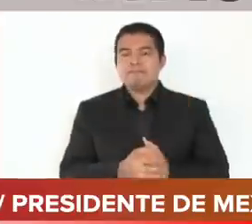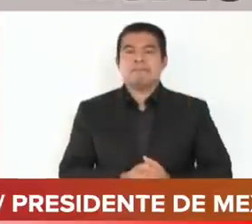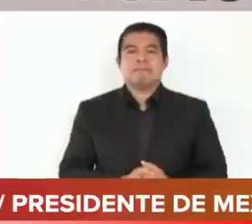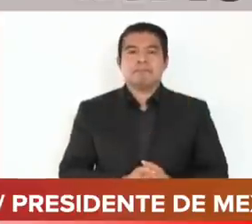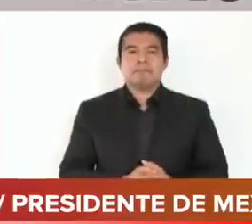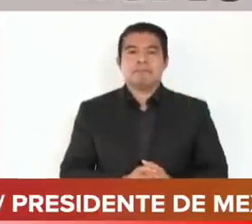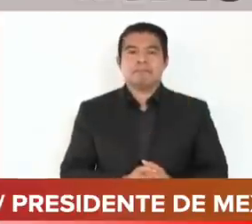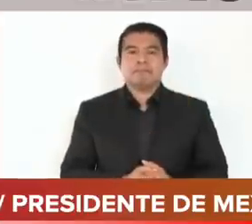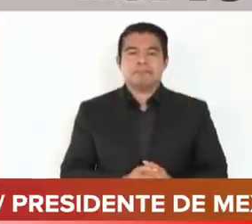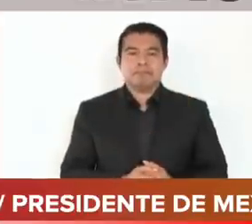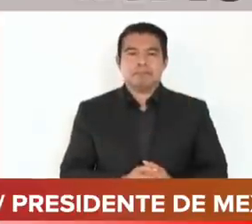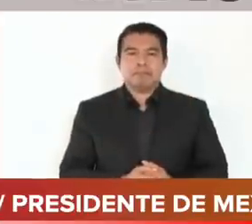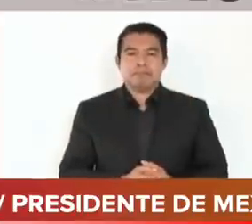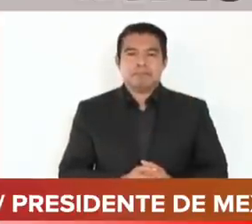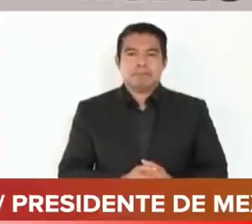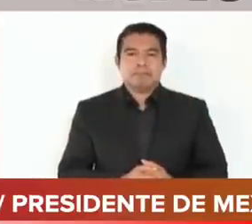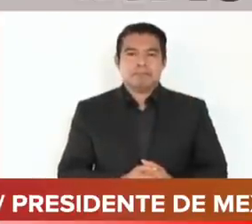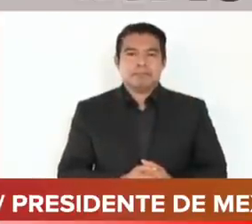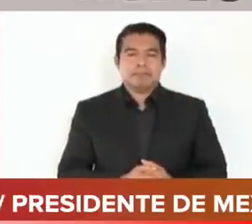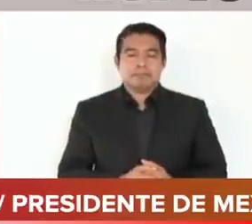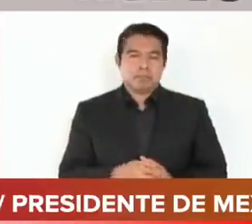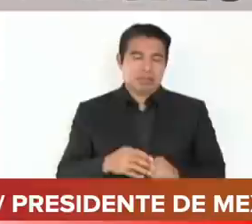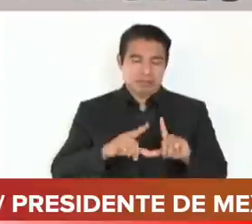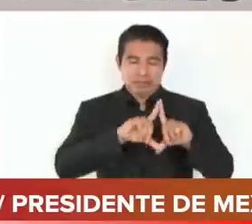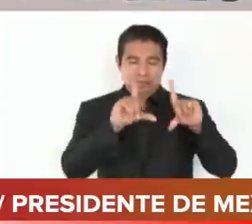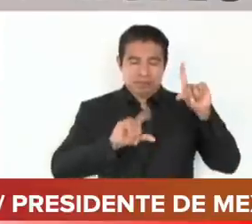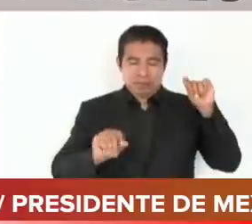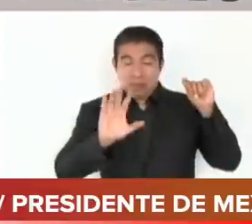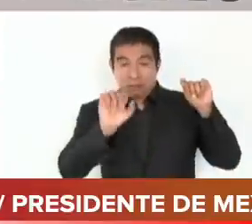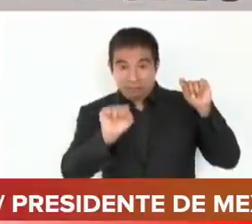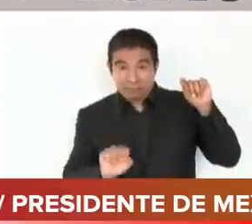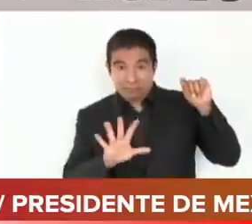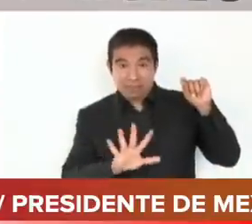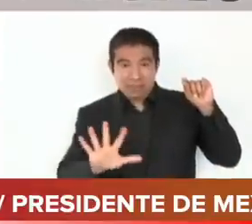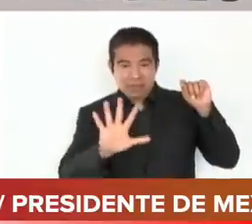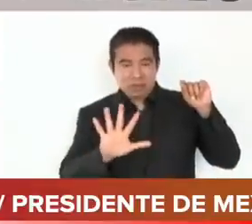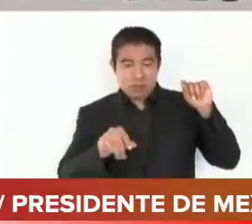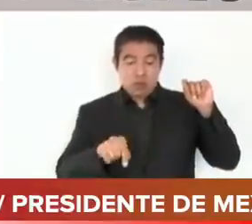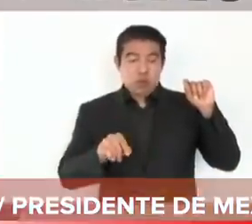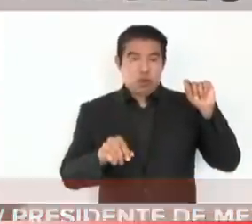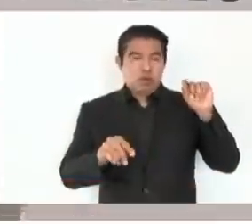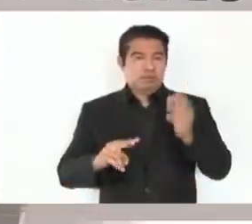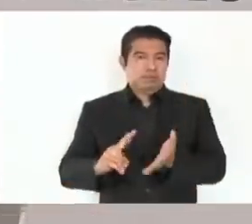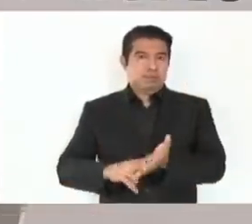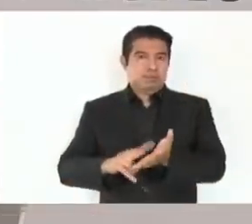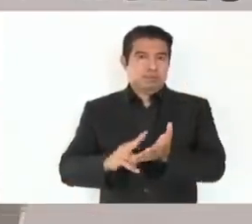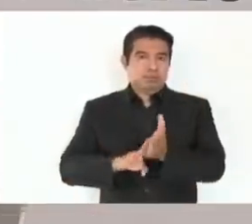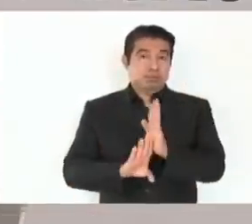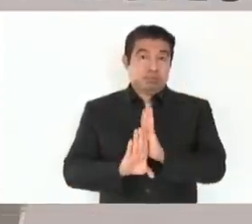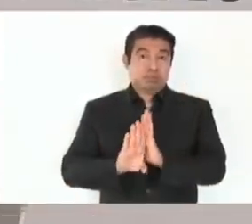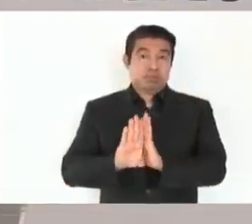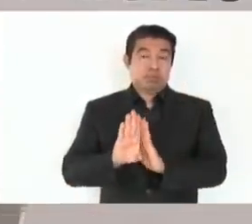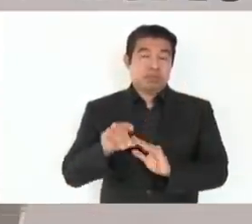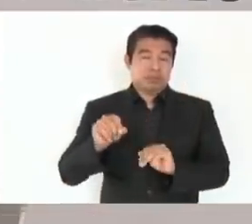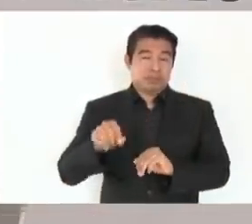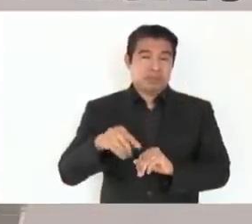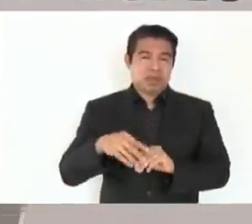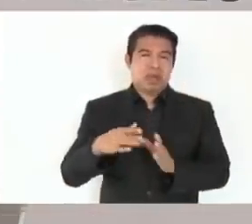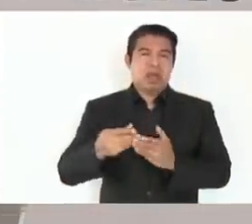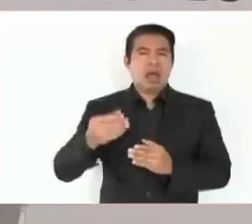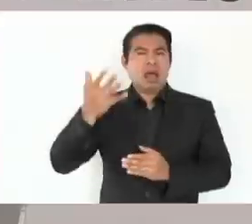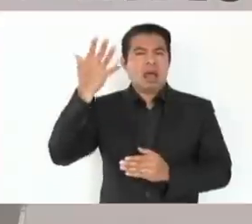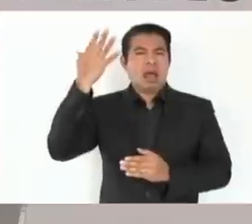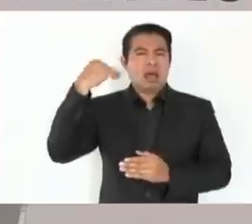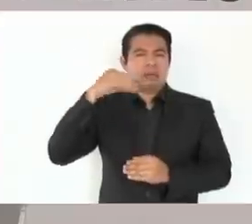reivindicar al sureste, que había estado abandonado desde hace mucho tiempo,